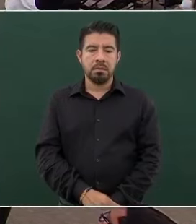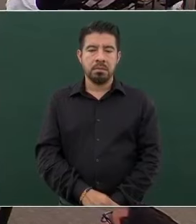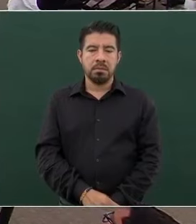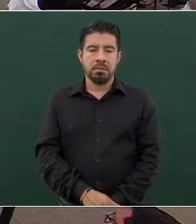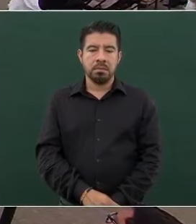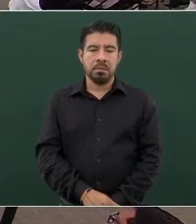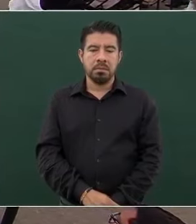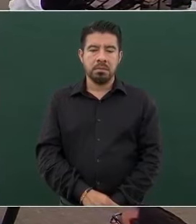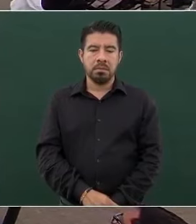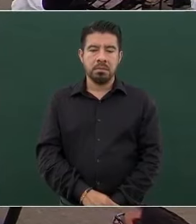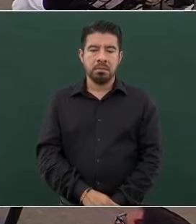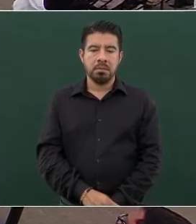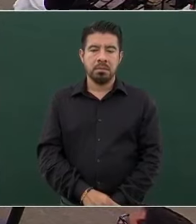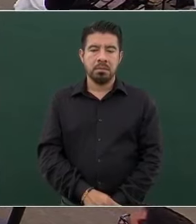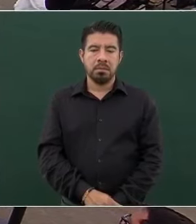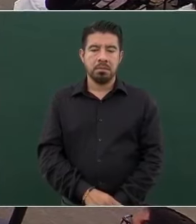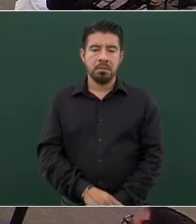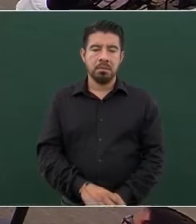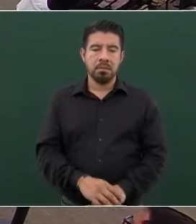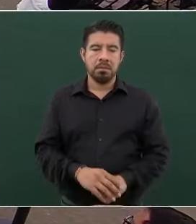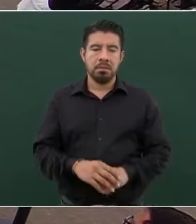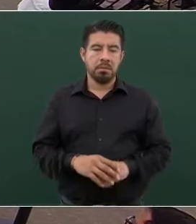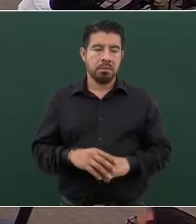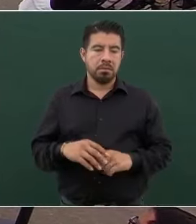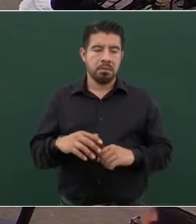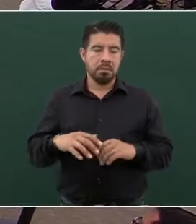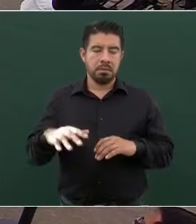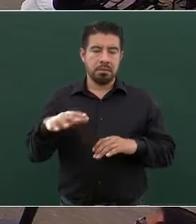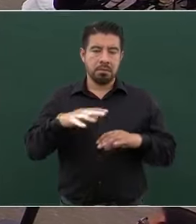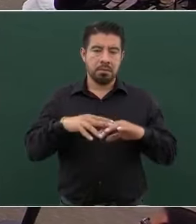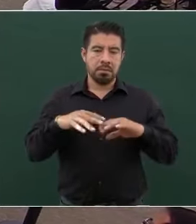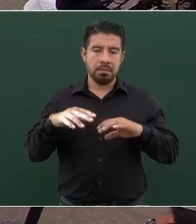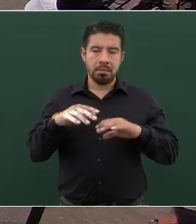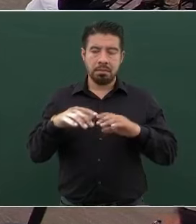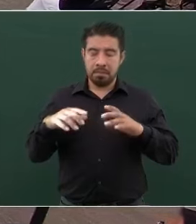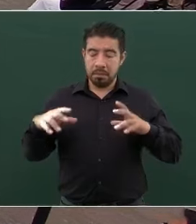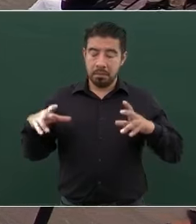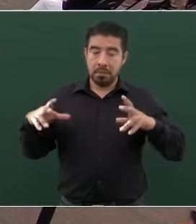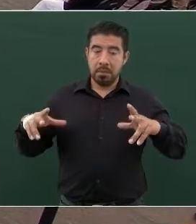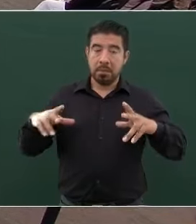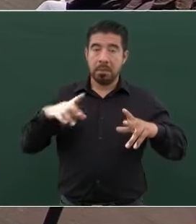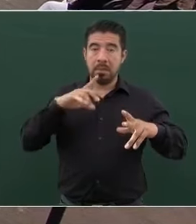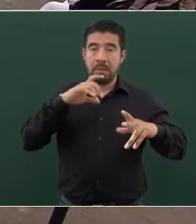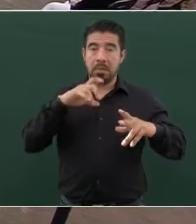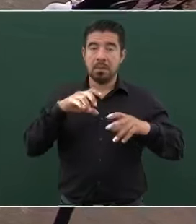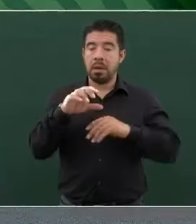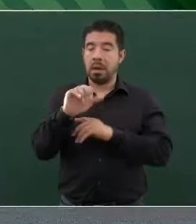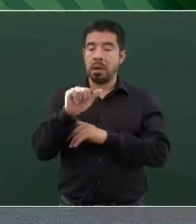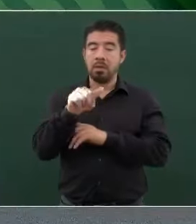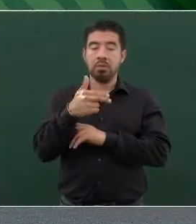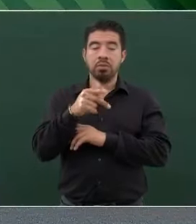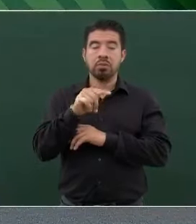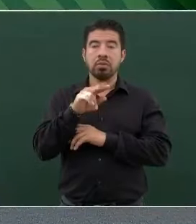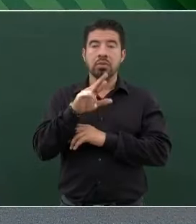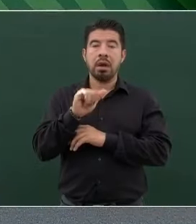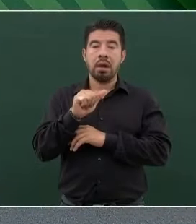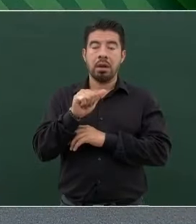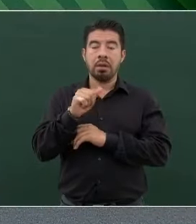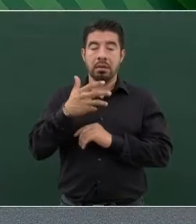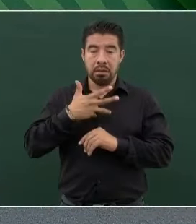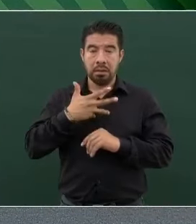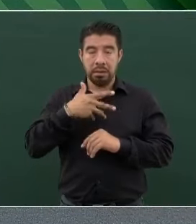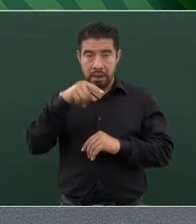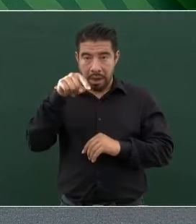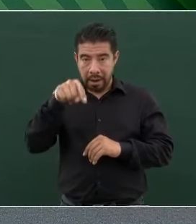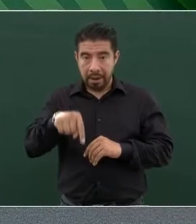Aquí está, aquí está la presa, esta es la presa de la Angostura y aquí